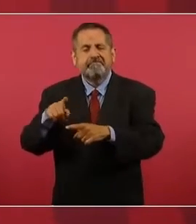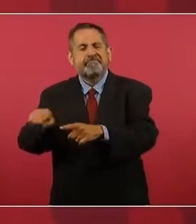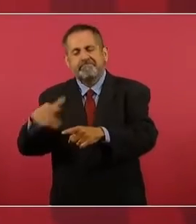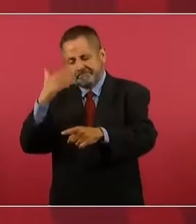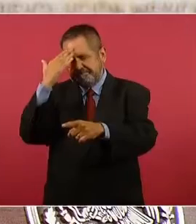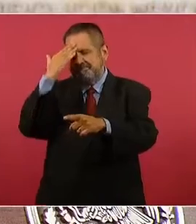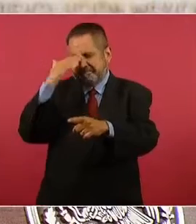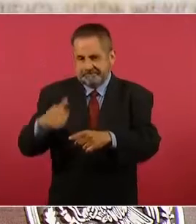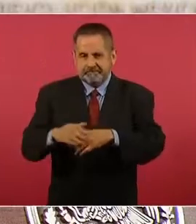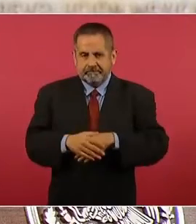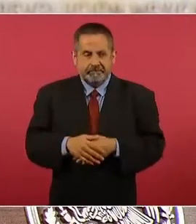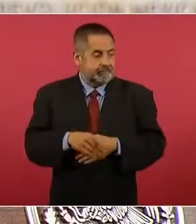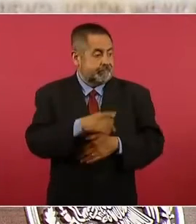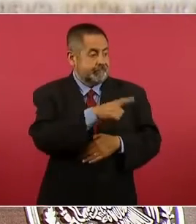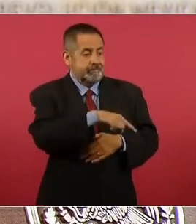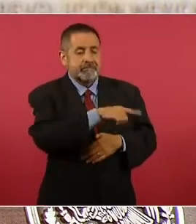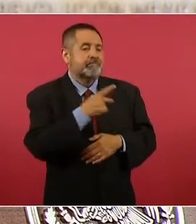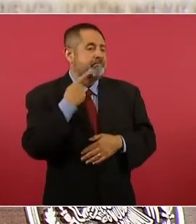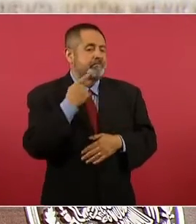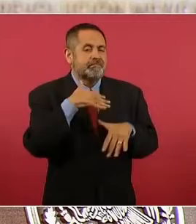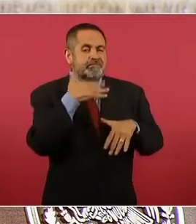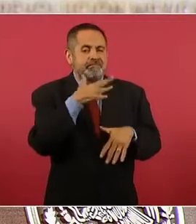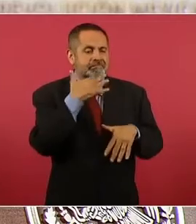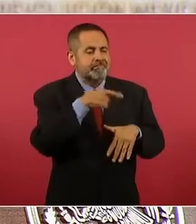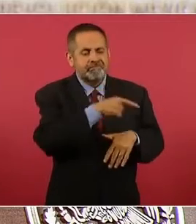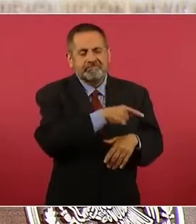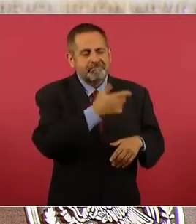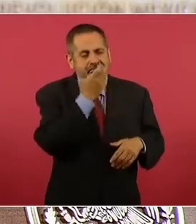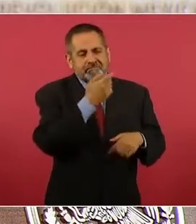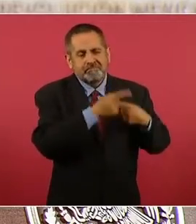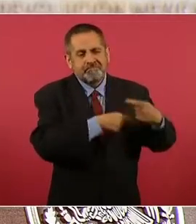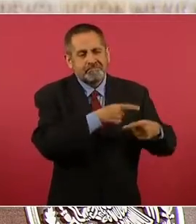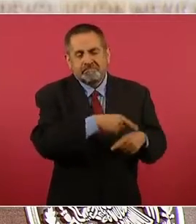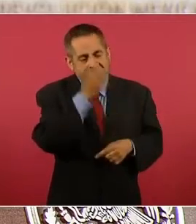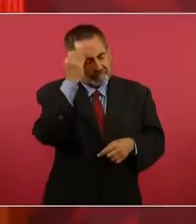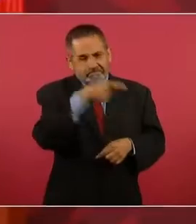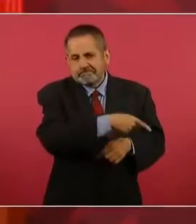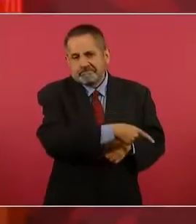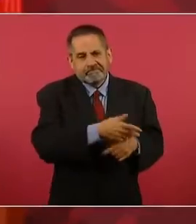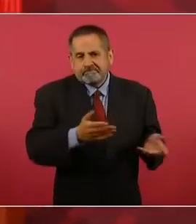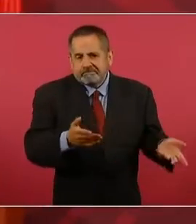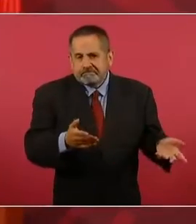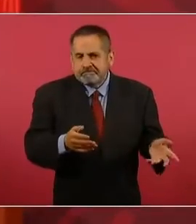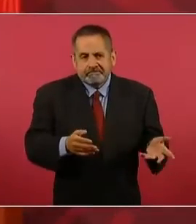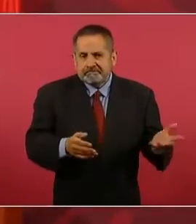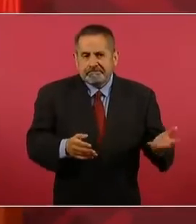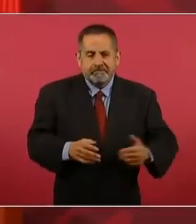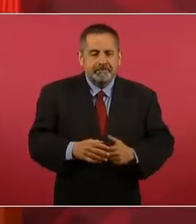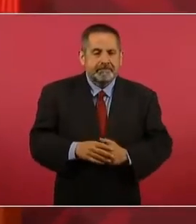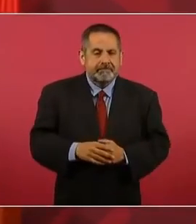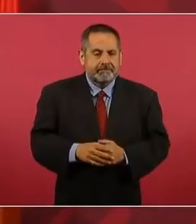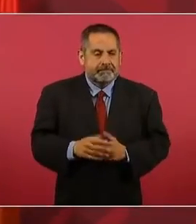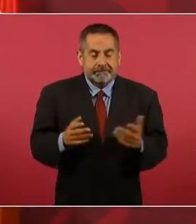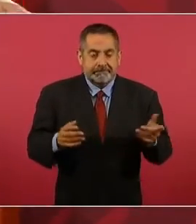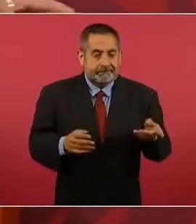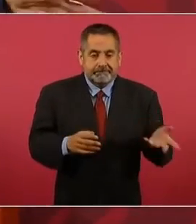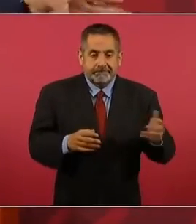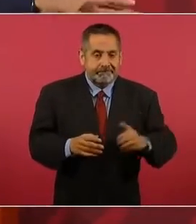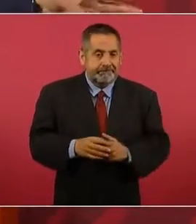Y eso a veces a los políticos corruptos y tradicionales se les olvida porque